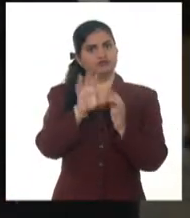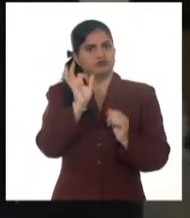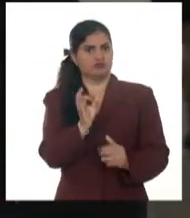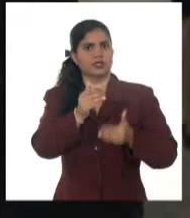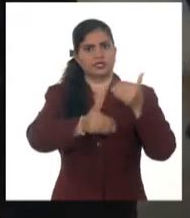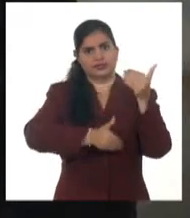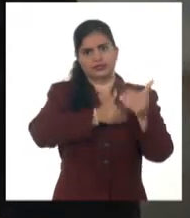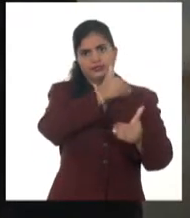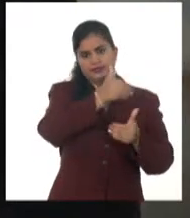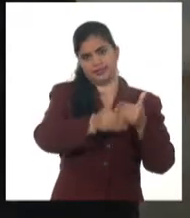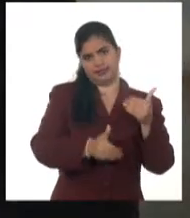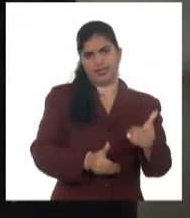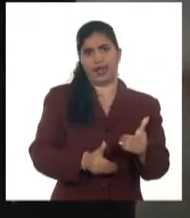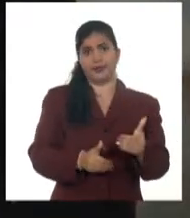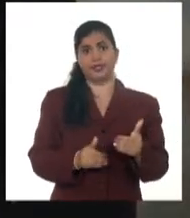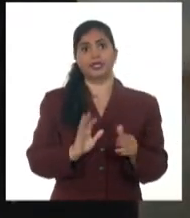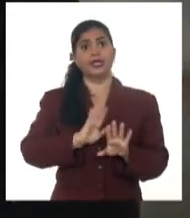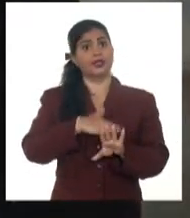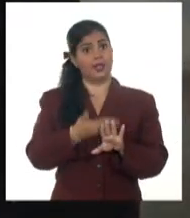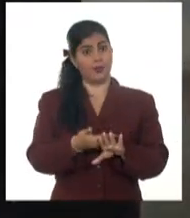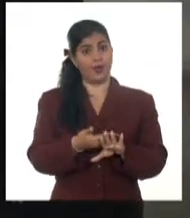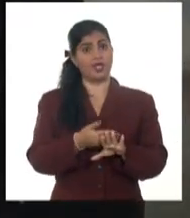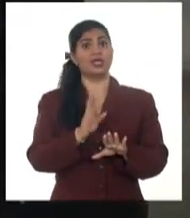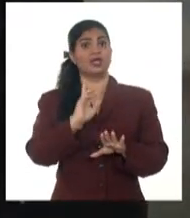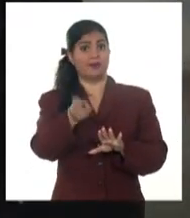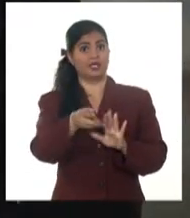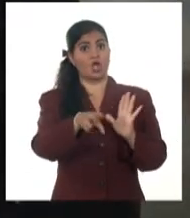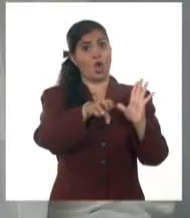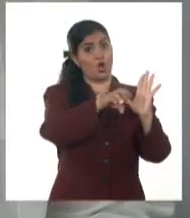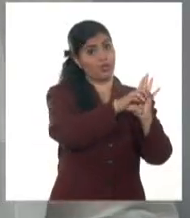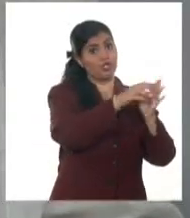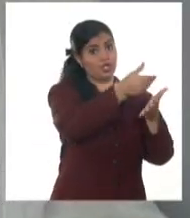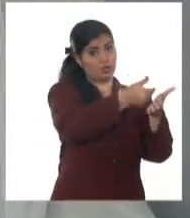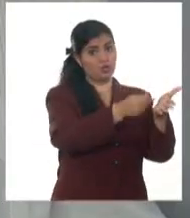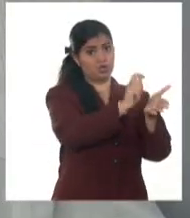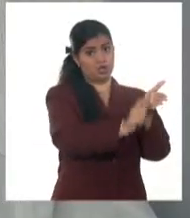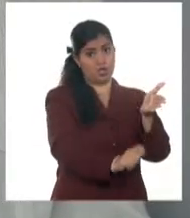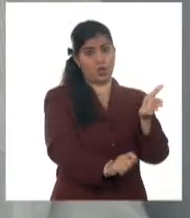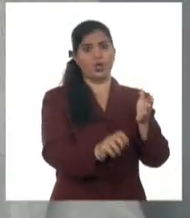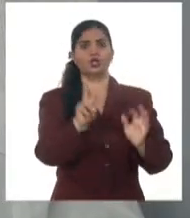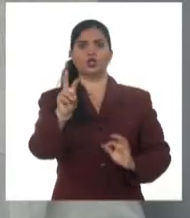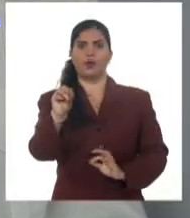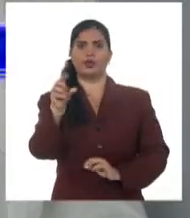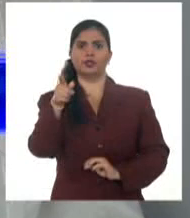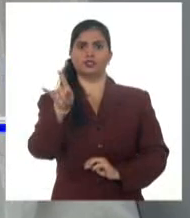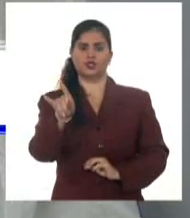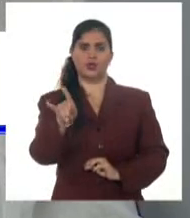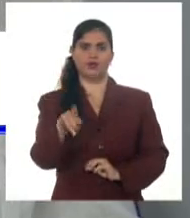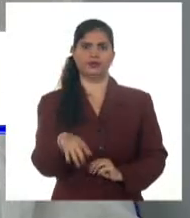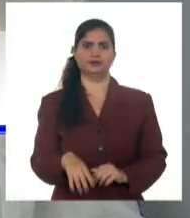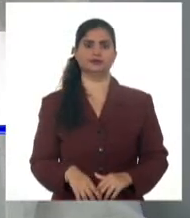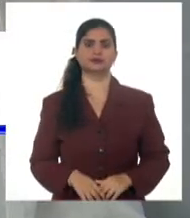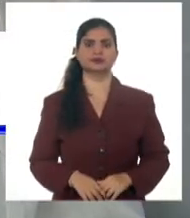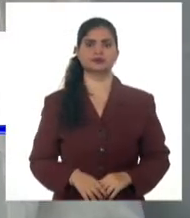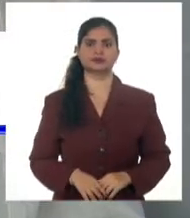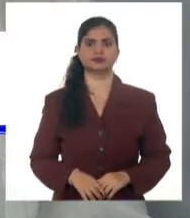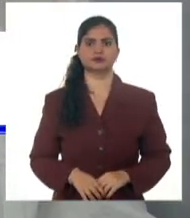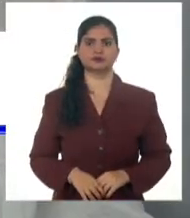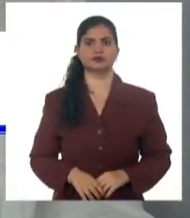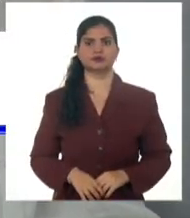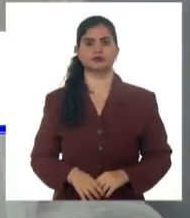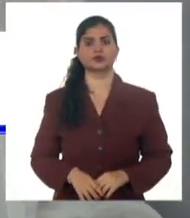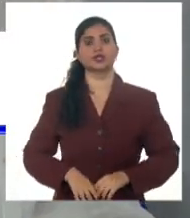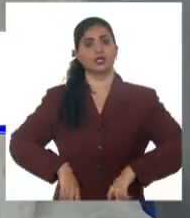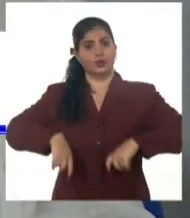garantías a partir de la Constitución del 2019. El acceso a la justicia, quiere decir, es un derecho de las